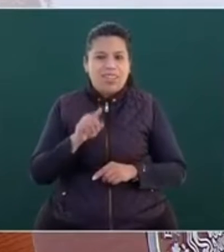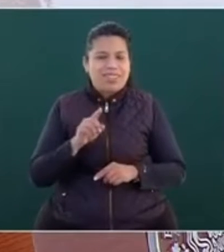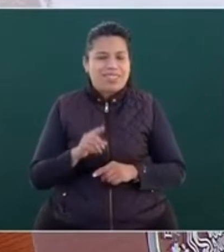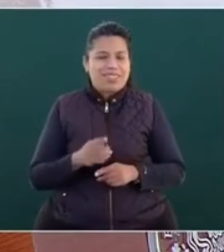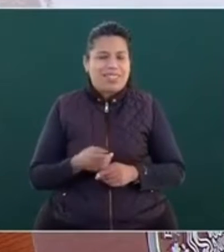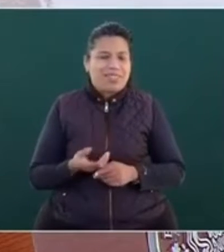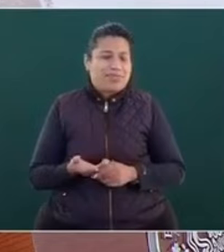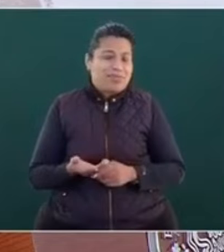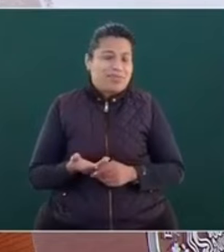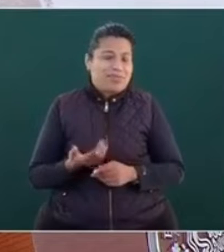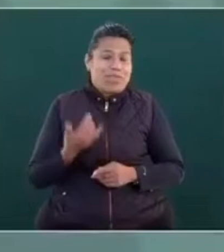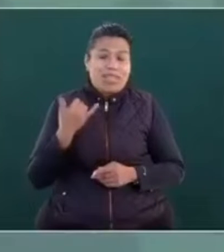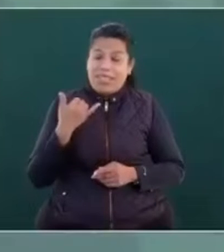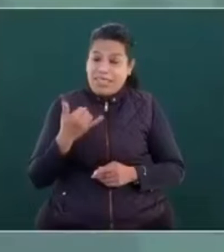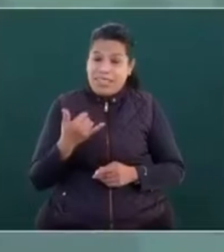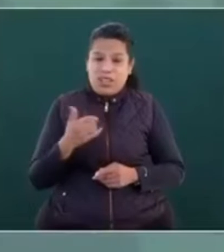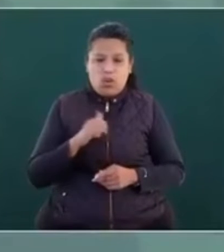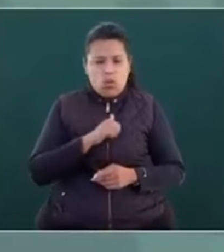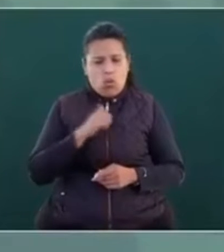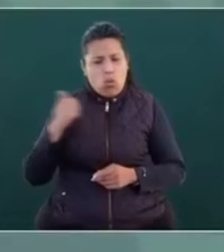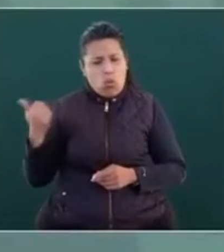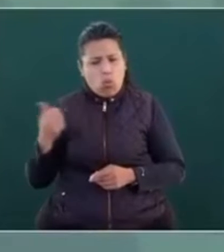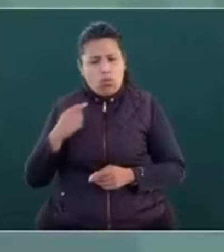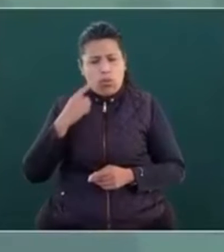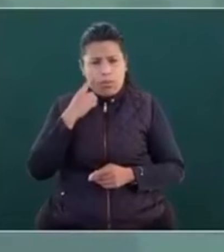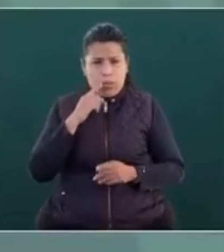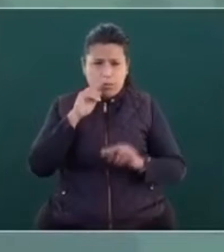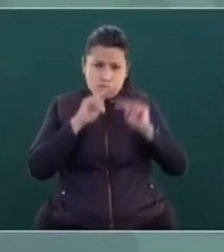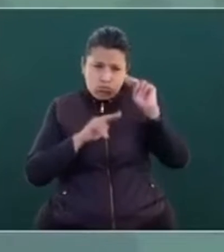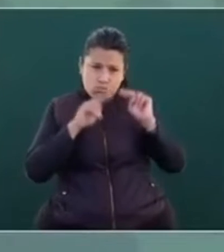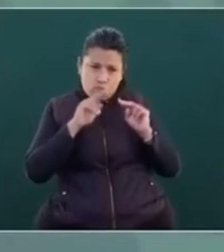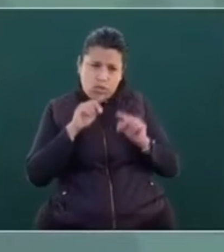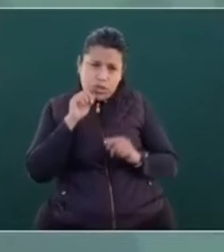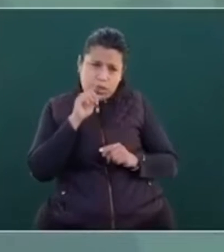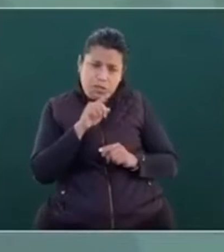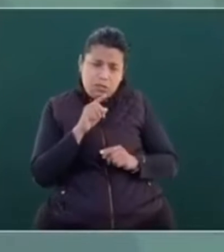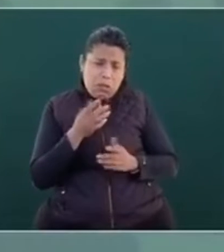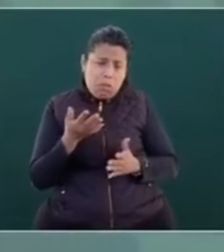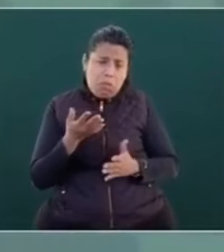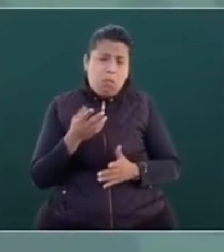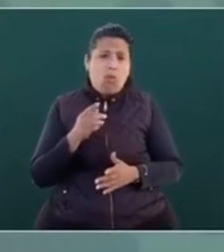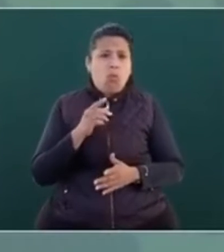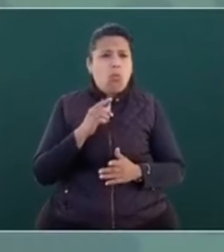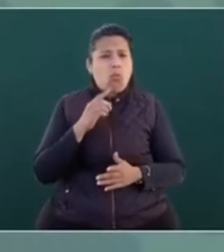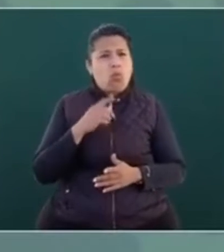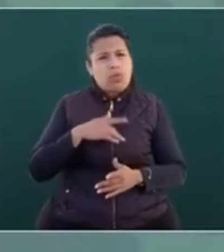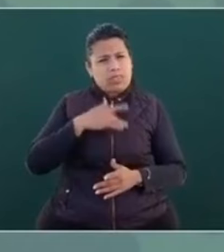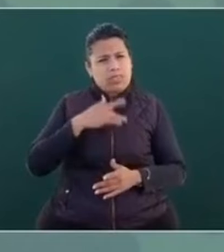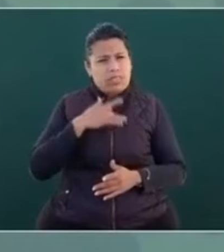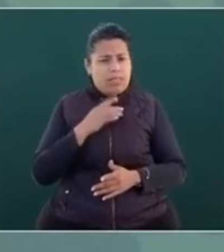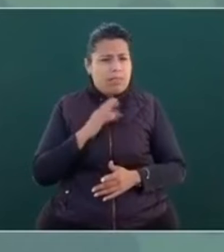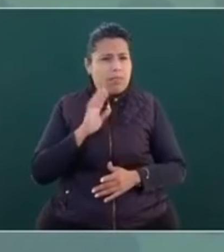Y otro indicador también que ayuda mucho